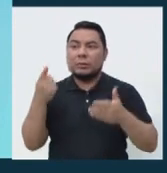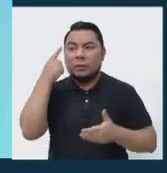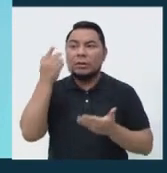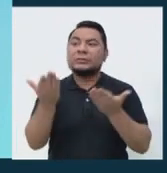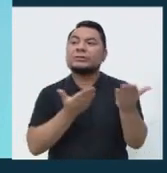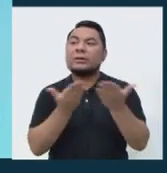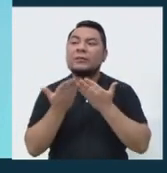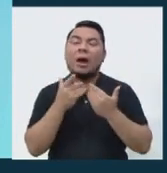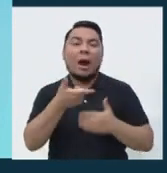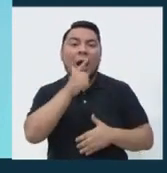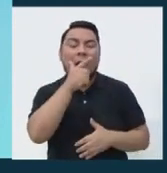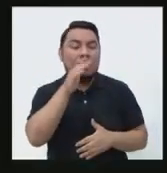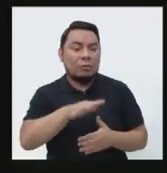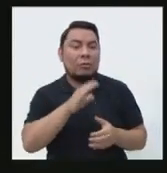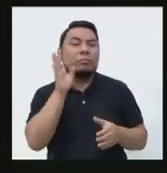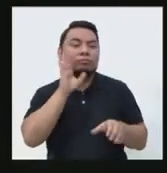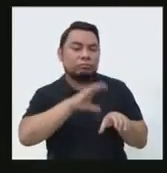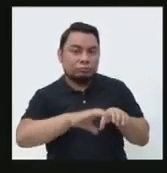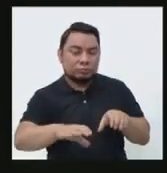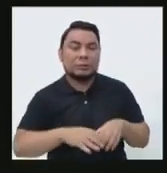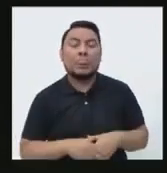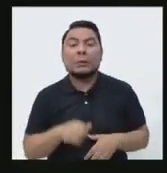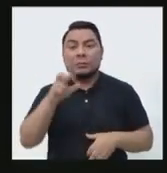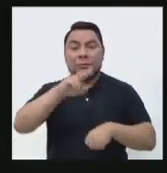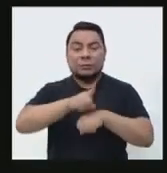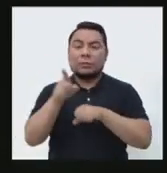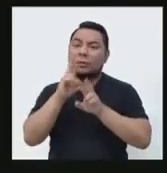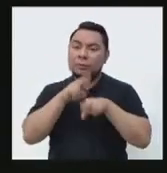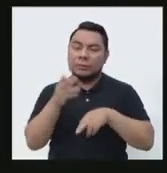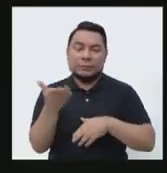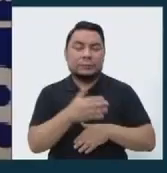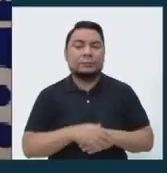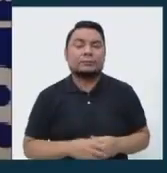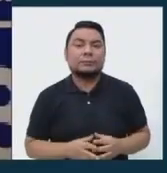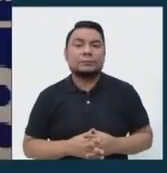servicio de agua potable y saneamiento. Tiene dos minutos para responder.